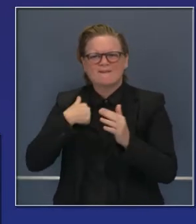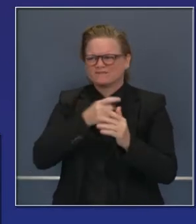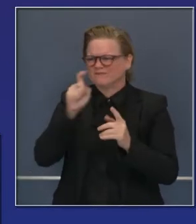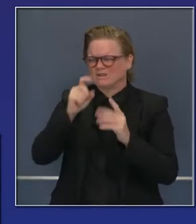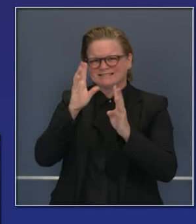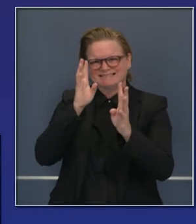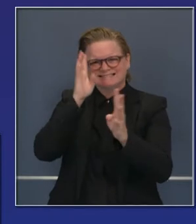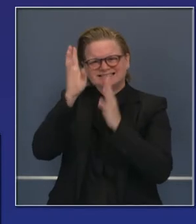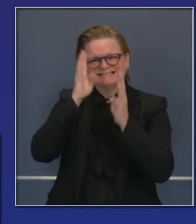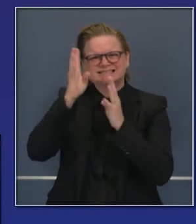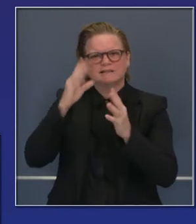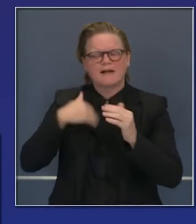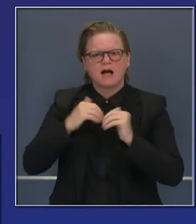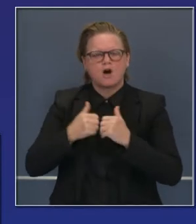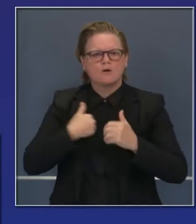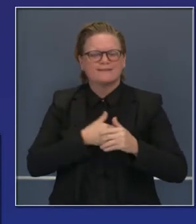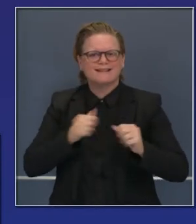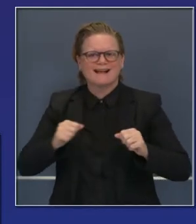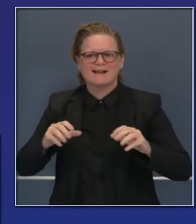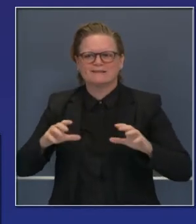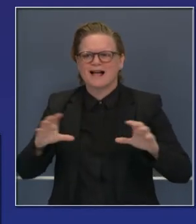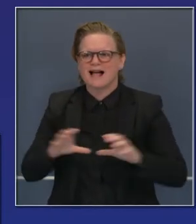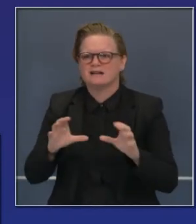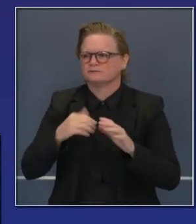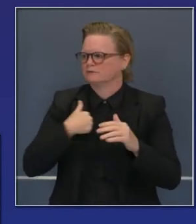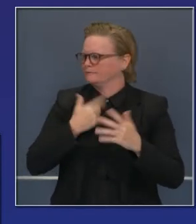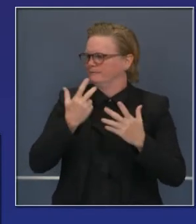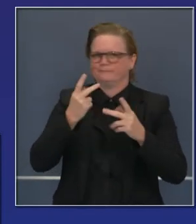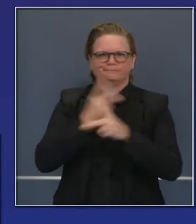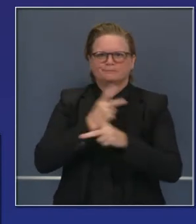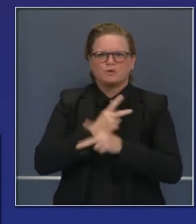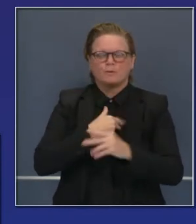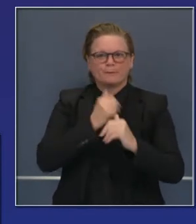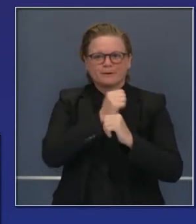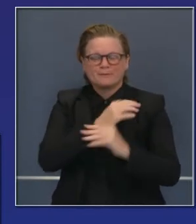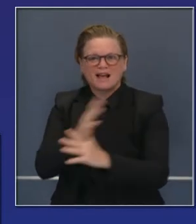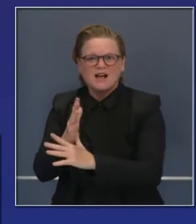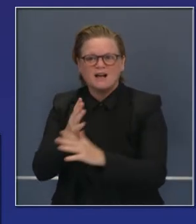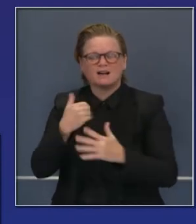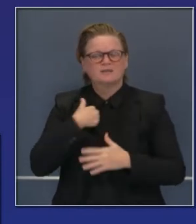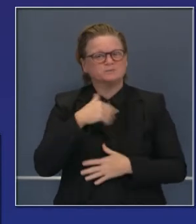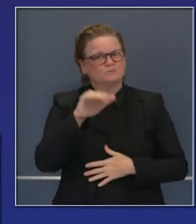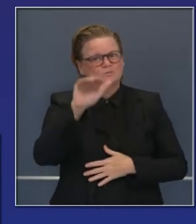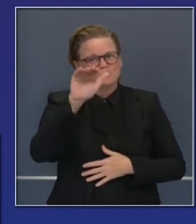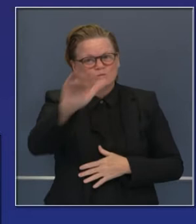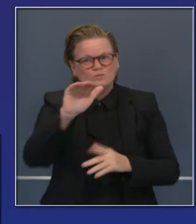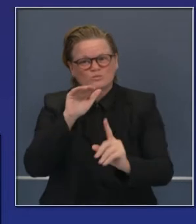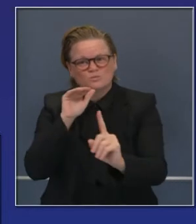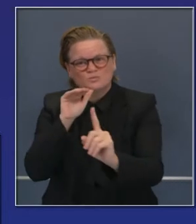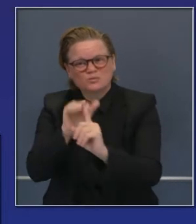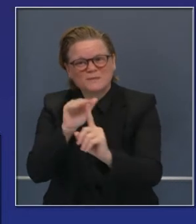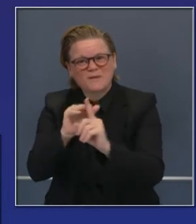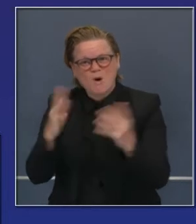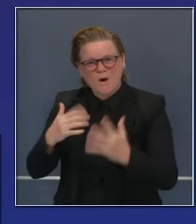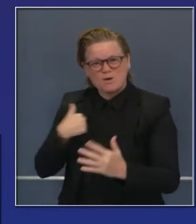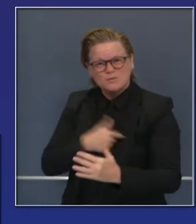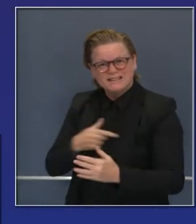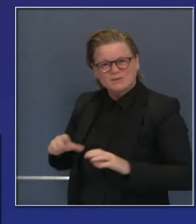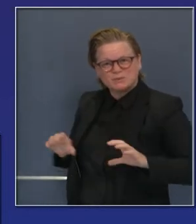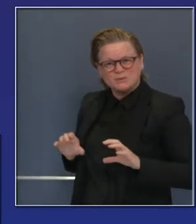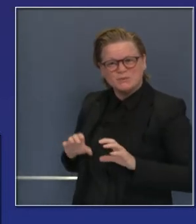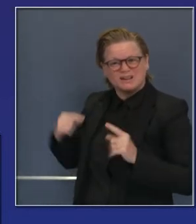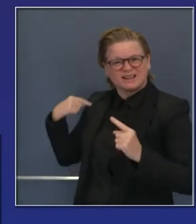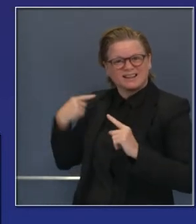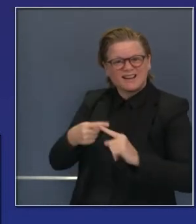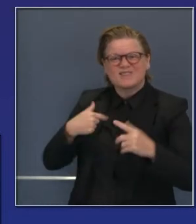podemos ser más creativos y más proactivos para estar más preparados. Les recordamos a todo el público de la